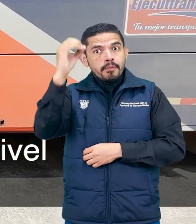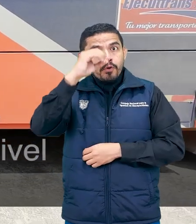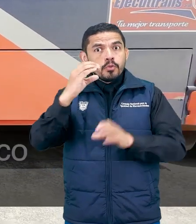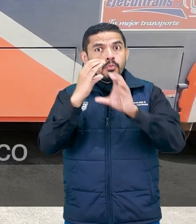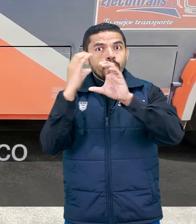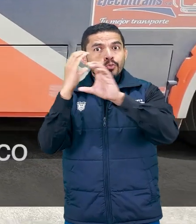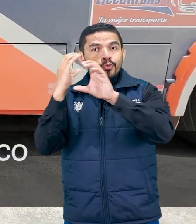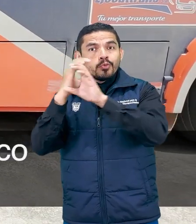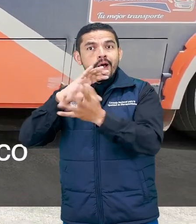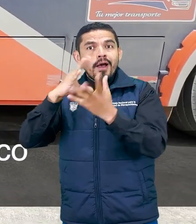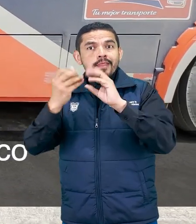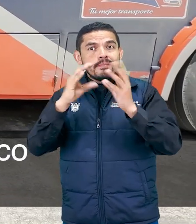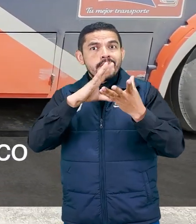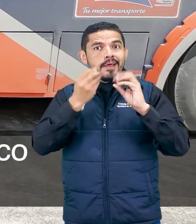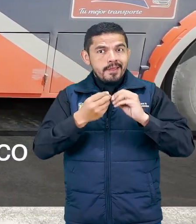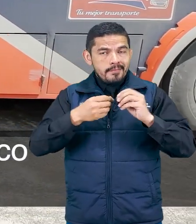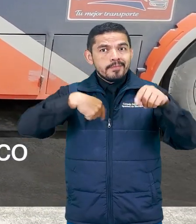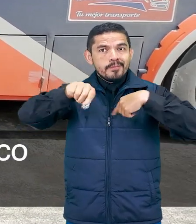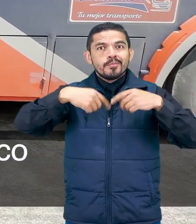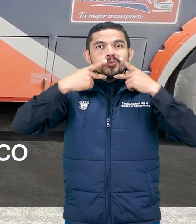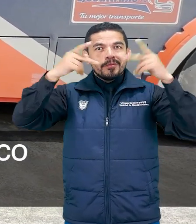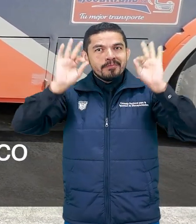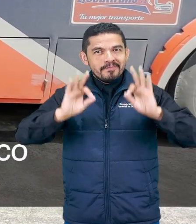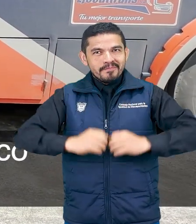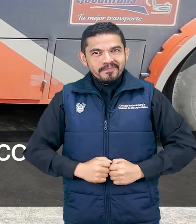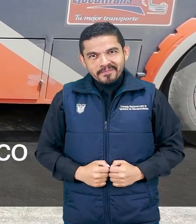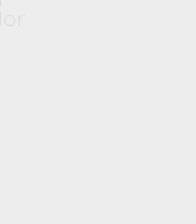10% de unidades adaptadas de transporte público.